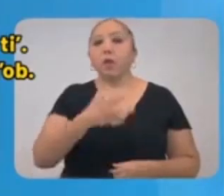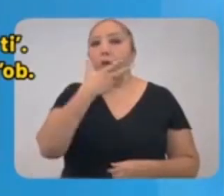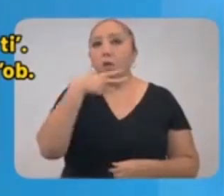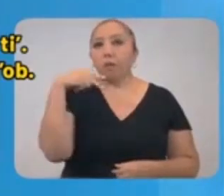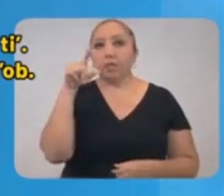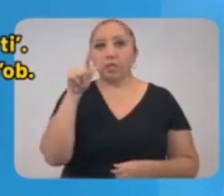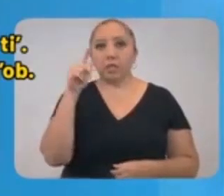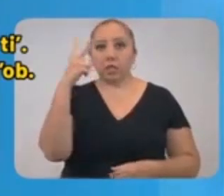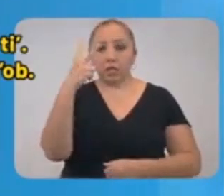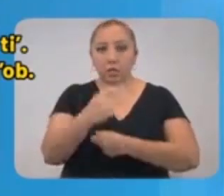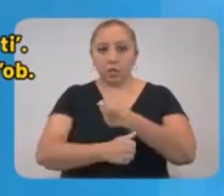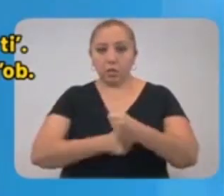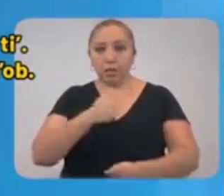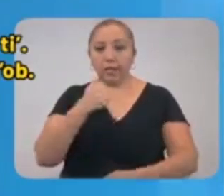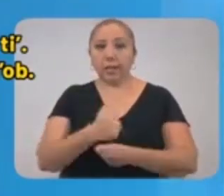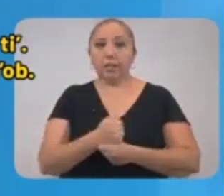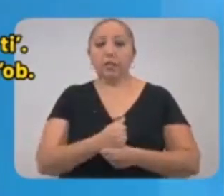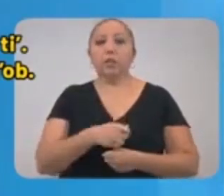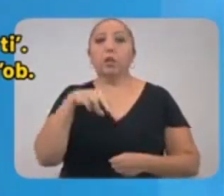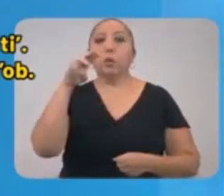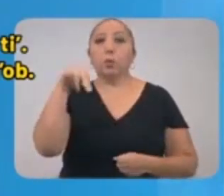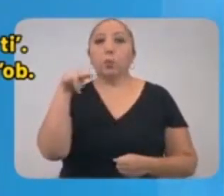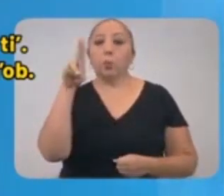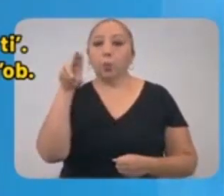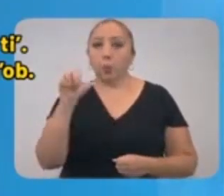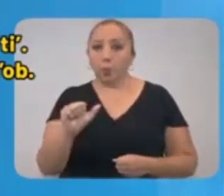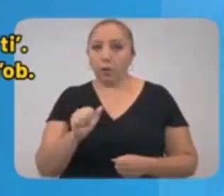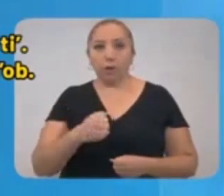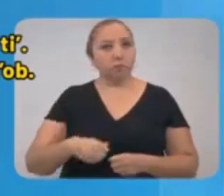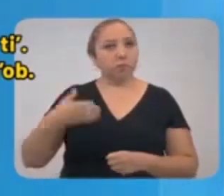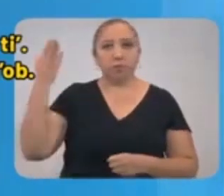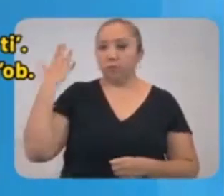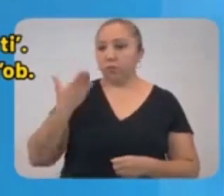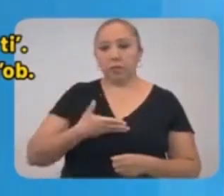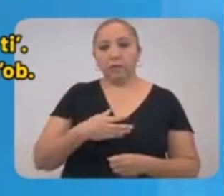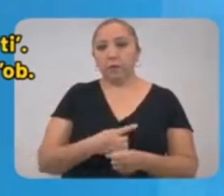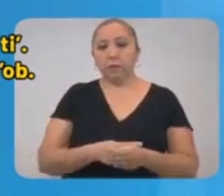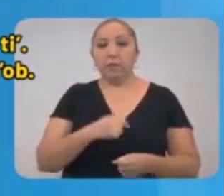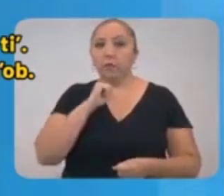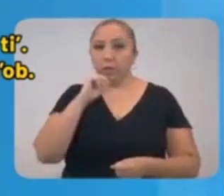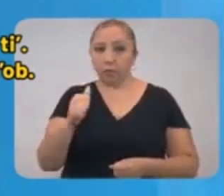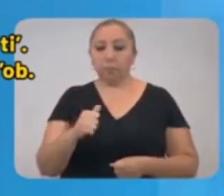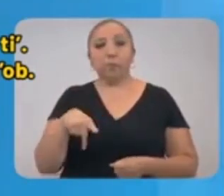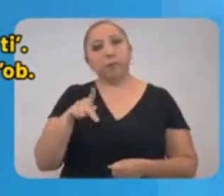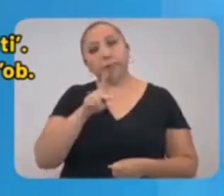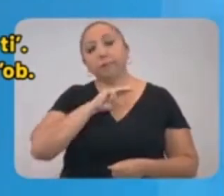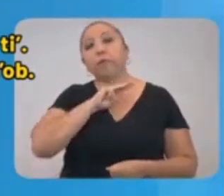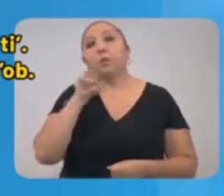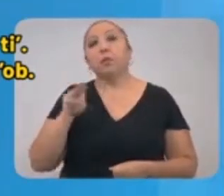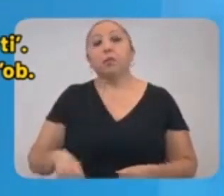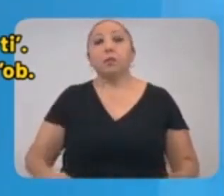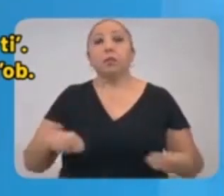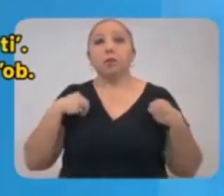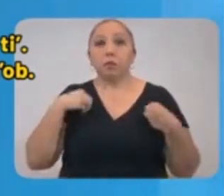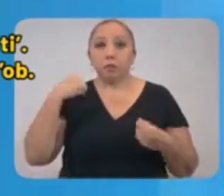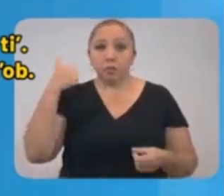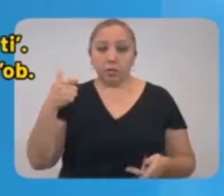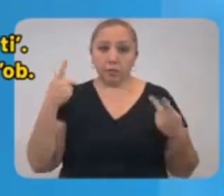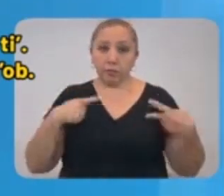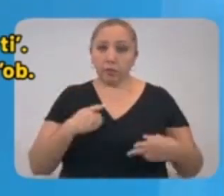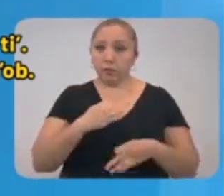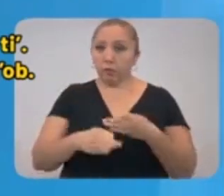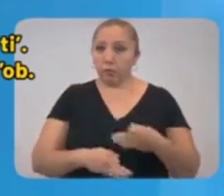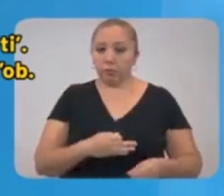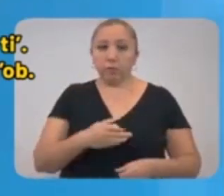Hombre de 72 años de edad, de Muna, sin reporte de antecedentes médicos. El paciente convivía con 6 contactos, todos